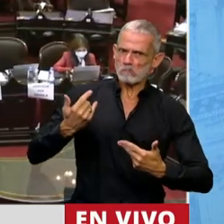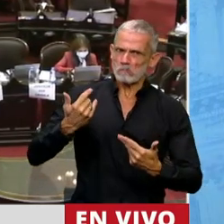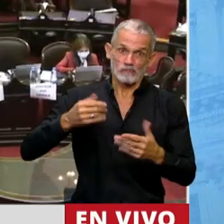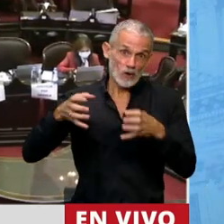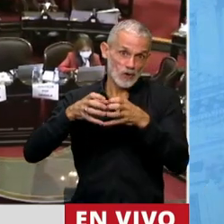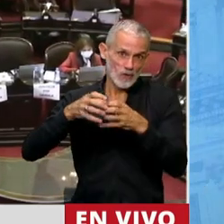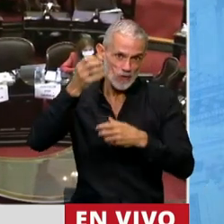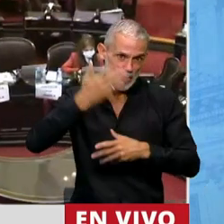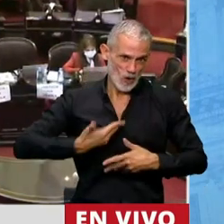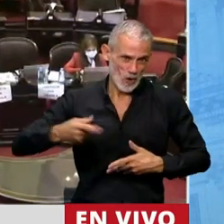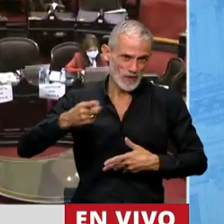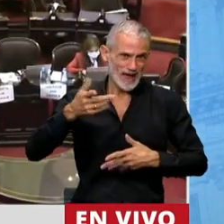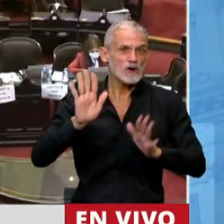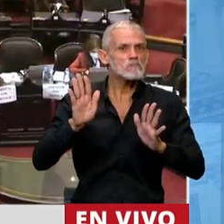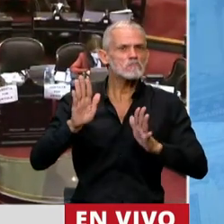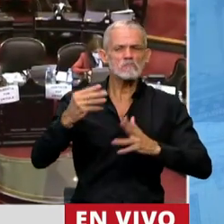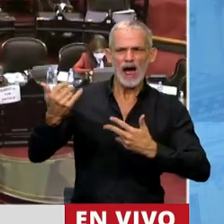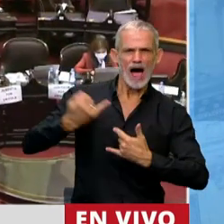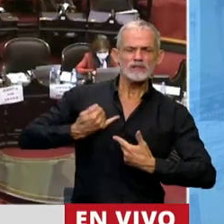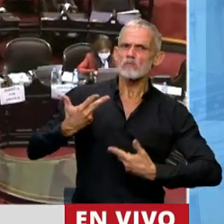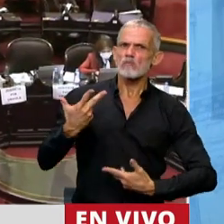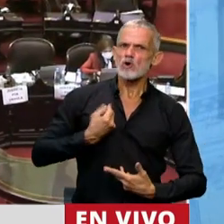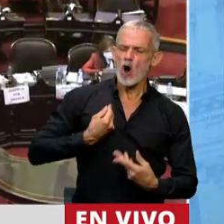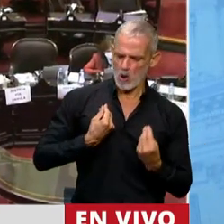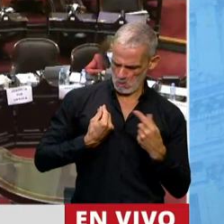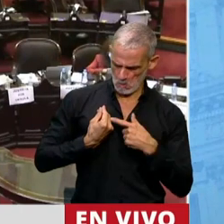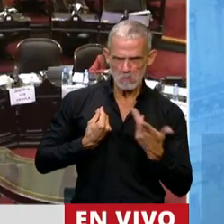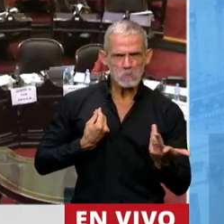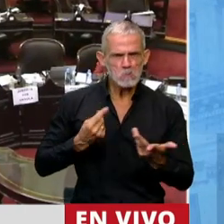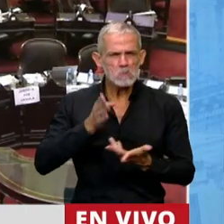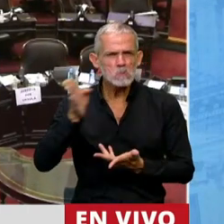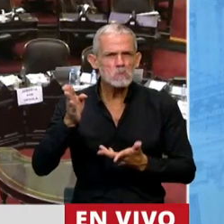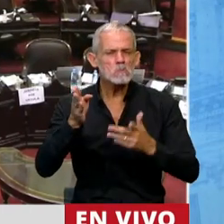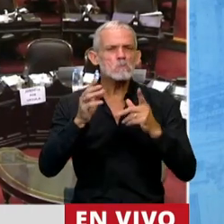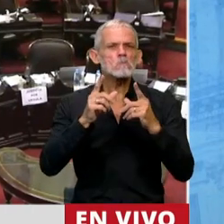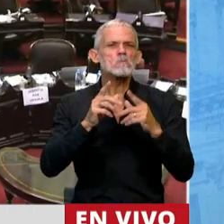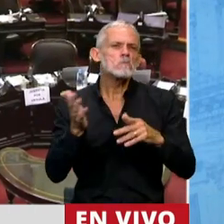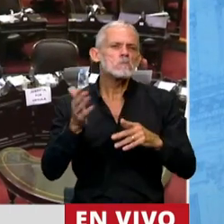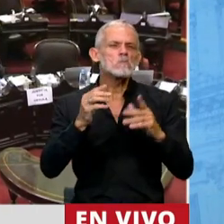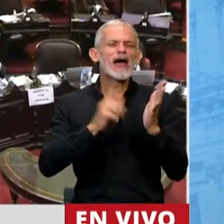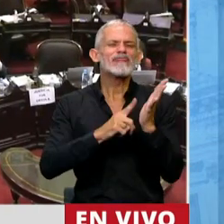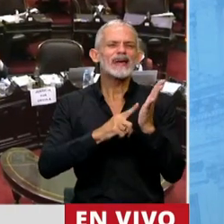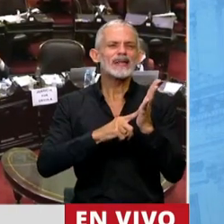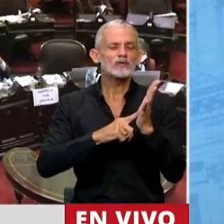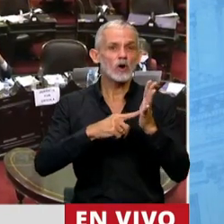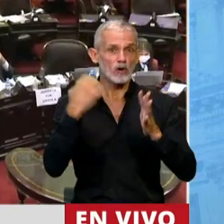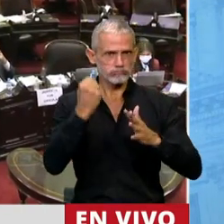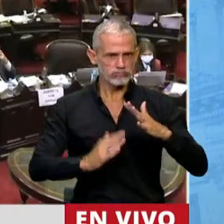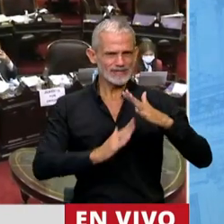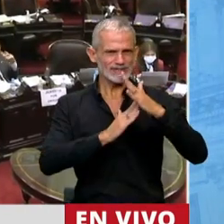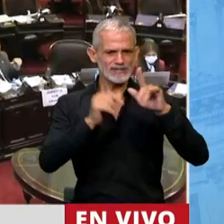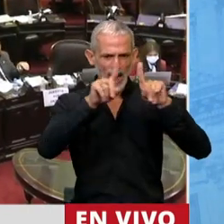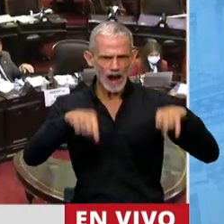el oficialismo que no íbamos a poder hacer uso ni de la condición del decreto esencial que nos